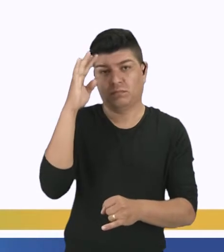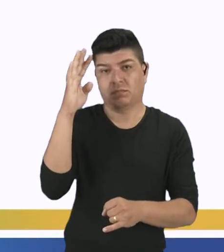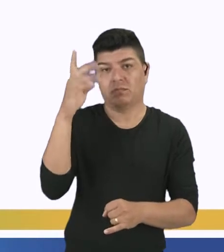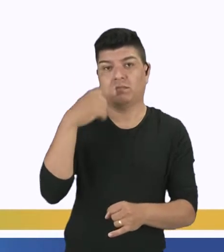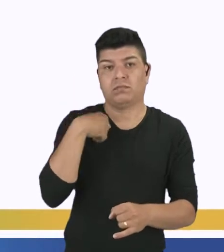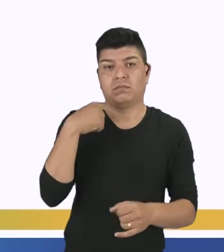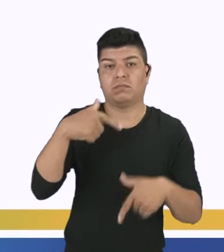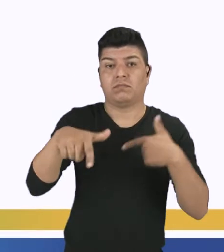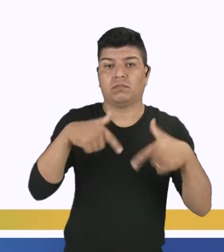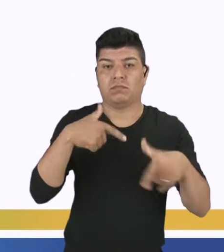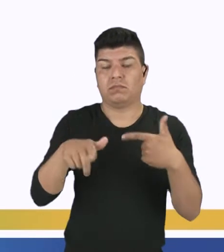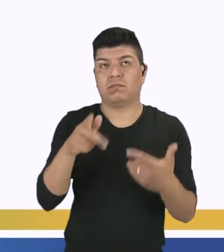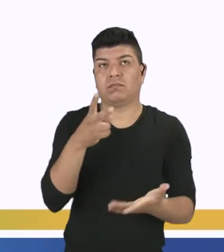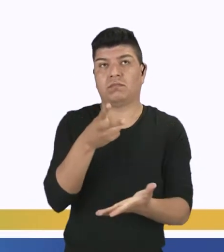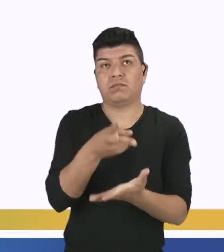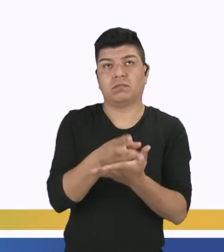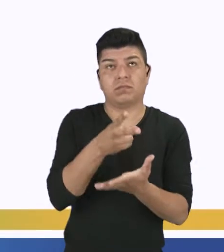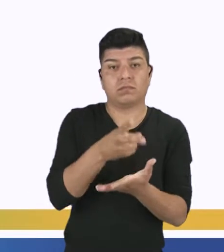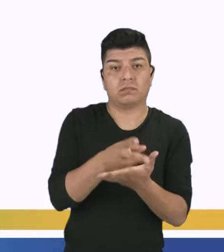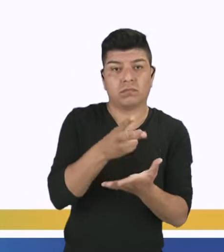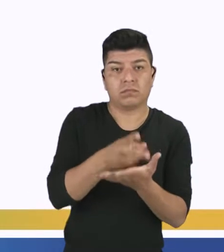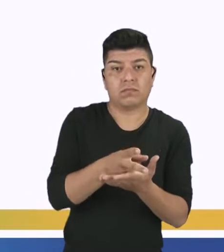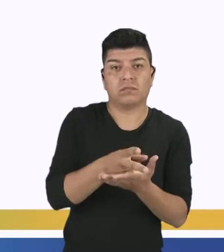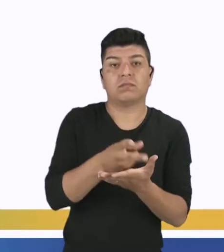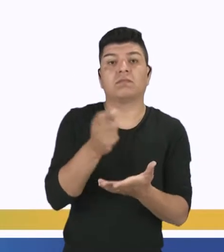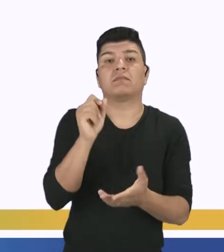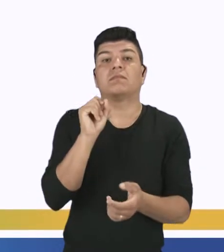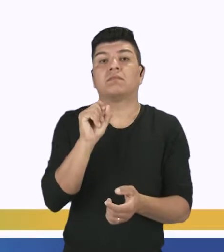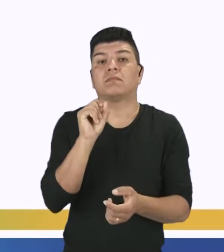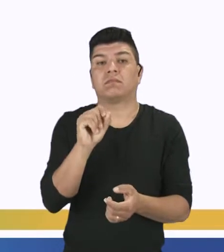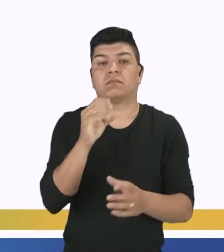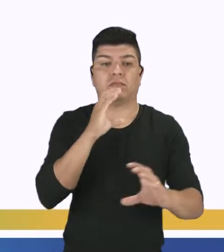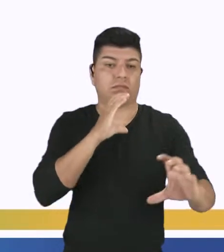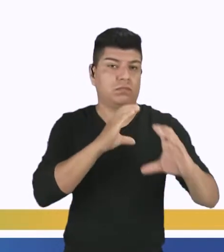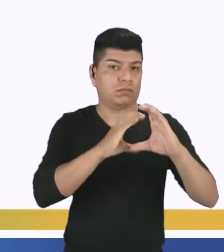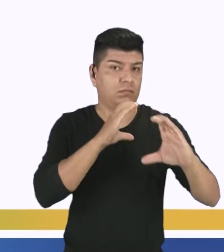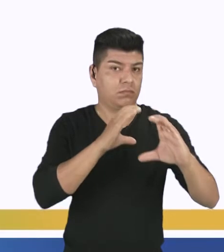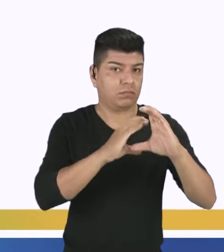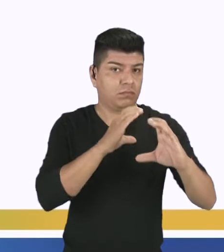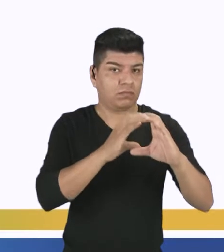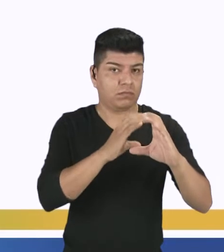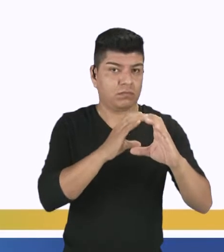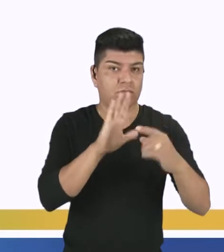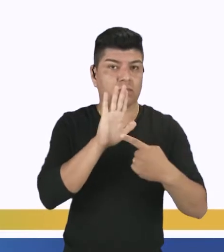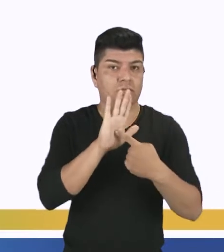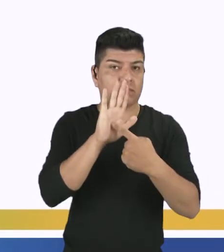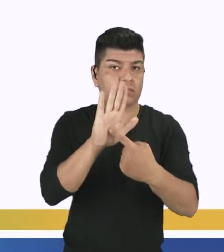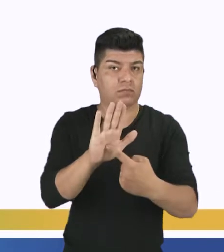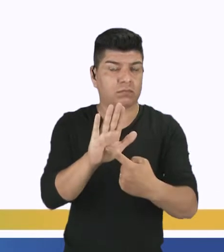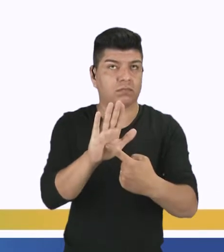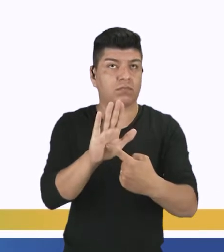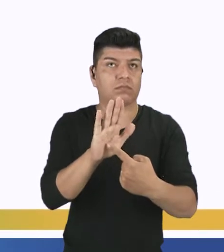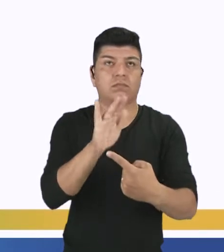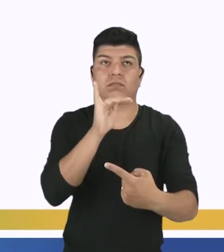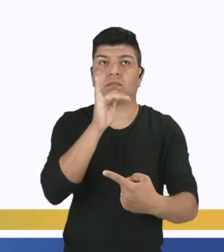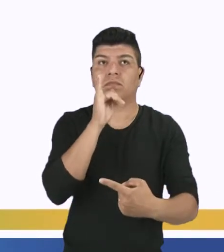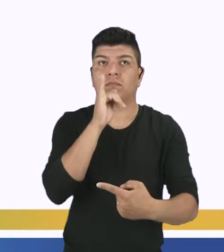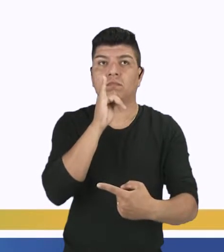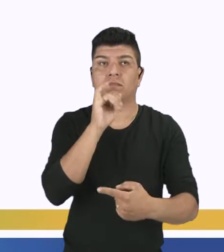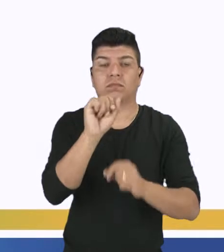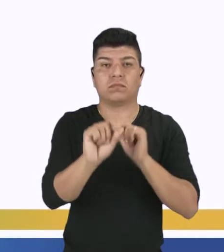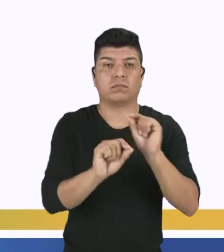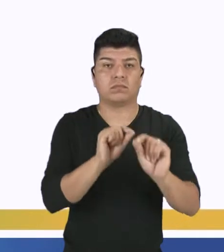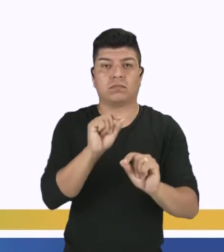constante para cada medio de comunicación en el que aparece. Como decíamos,